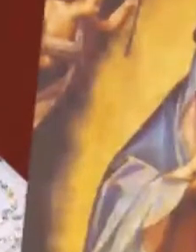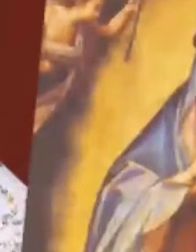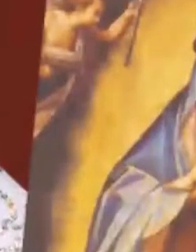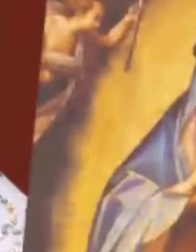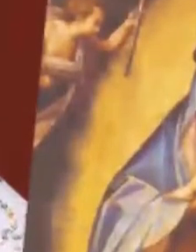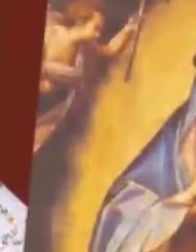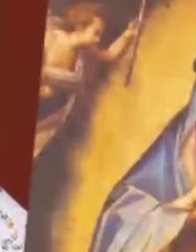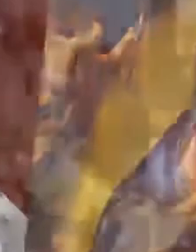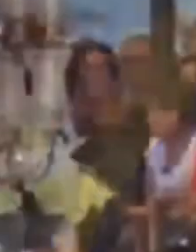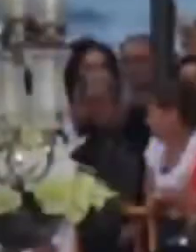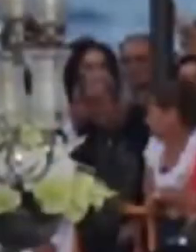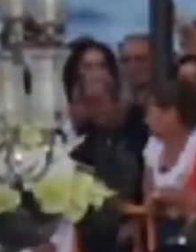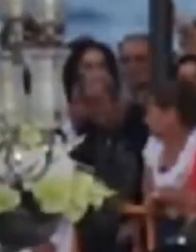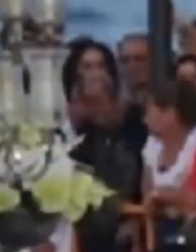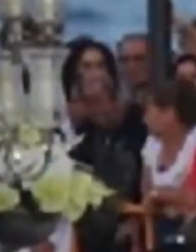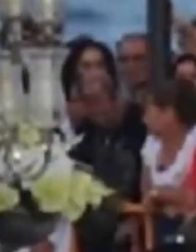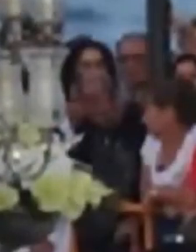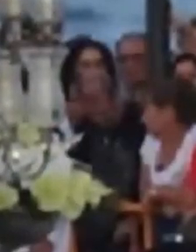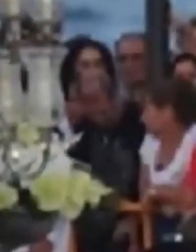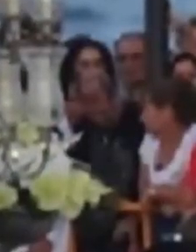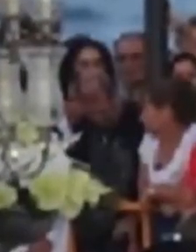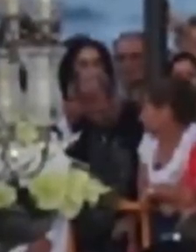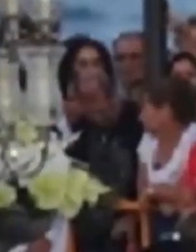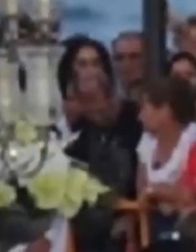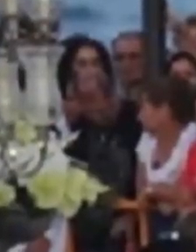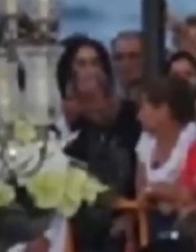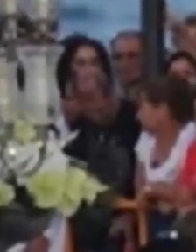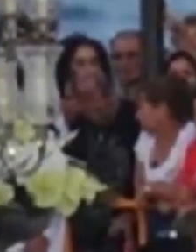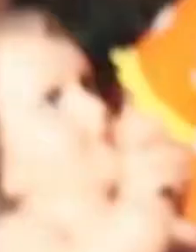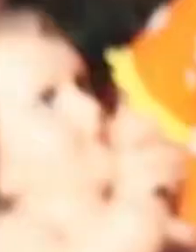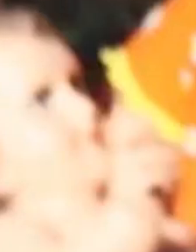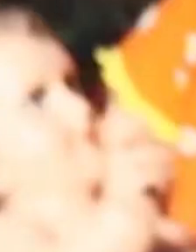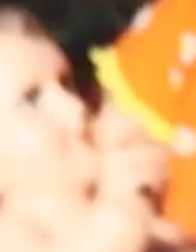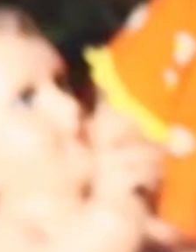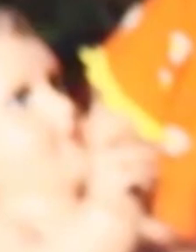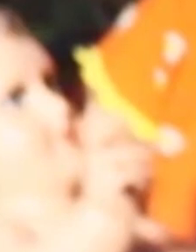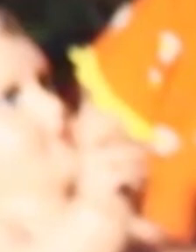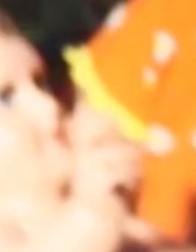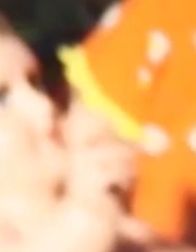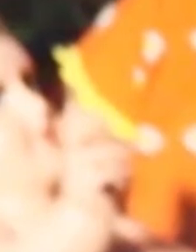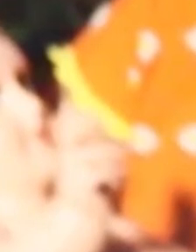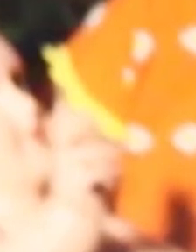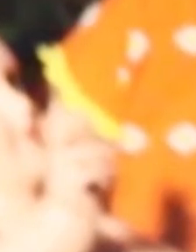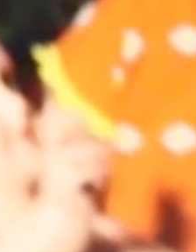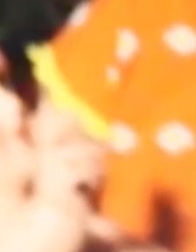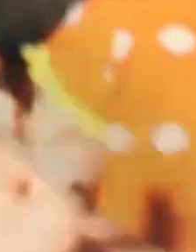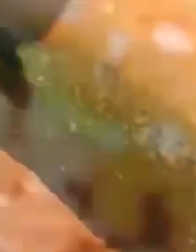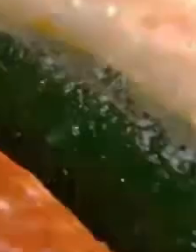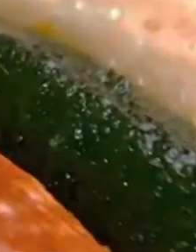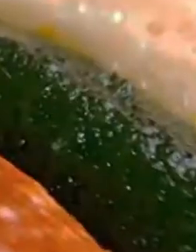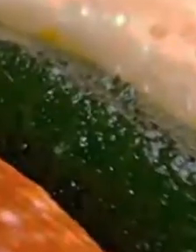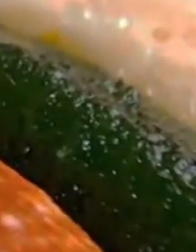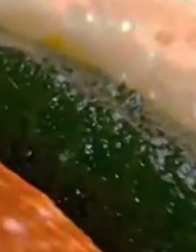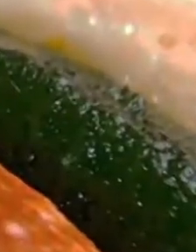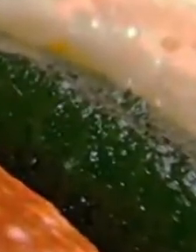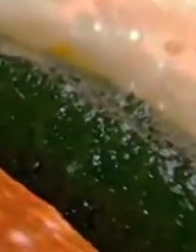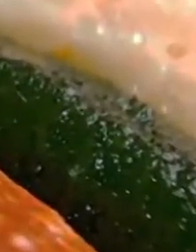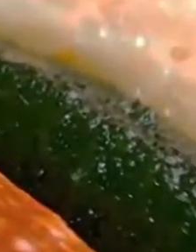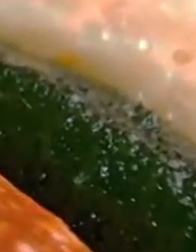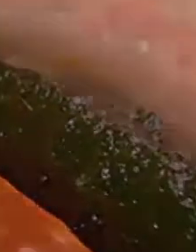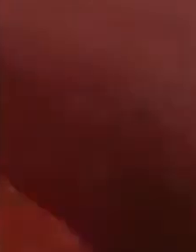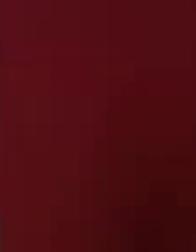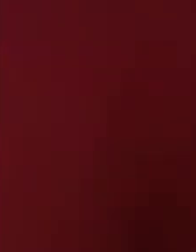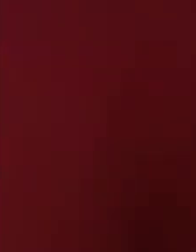aparecida al suroeste de España a principios del siglo X en nuestro país el 2 de febrero se ha vuelto más